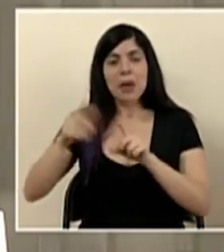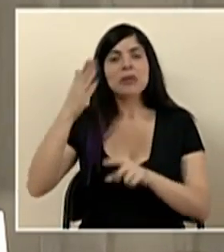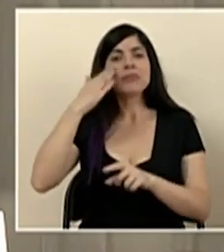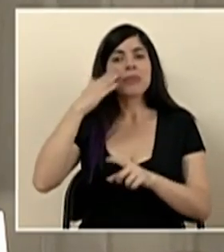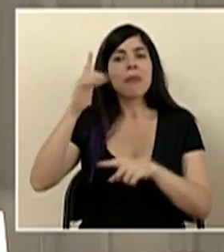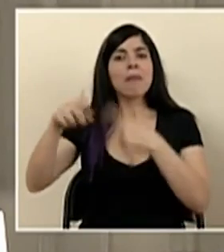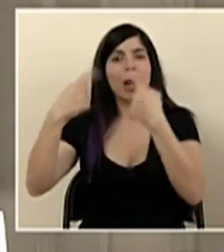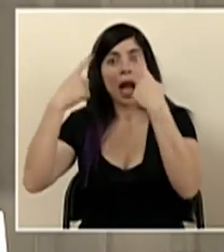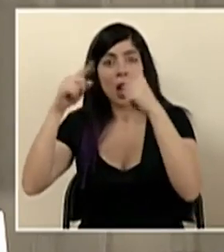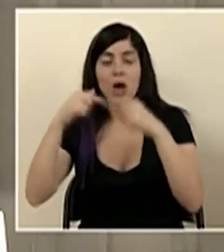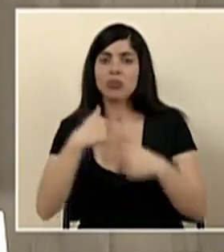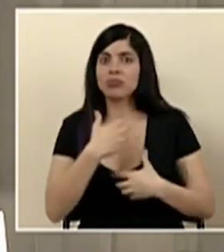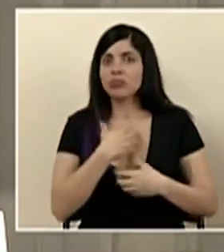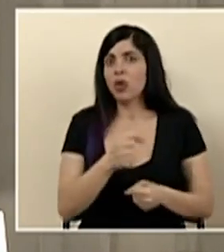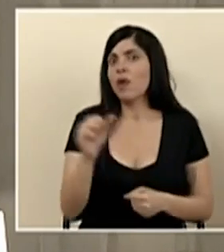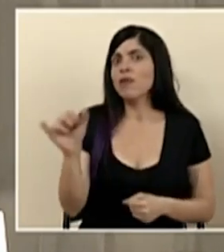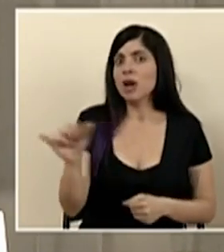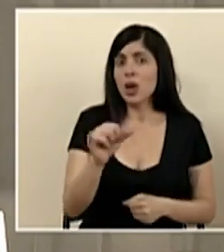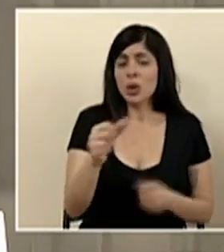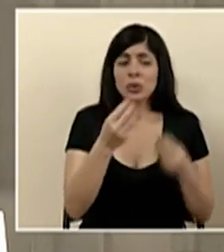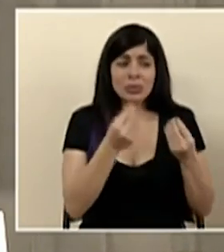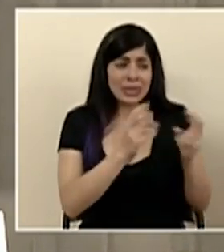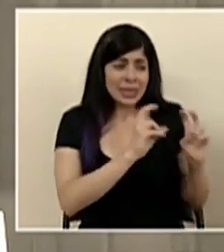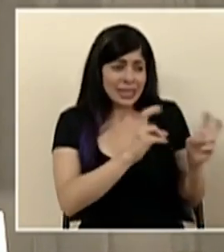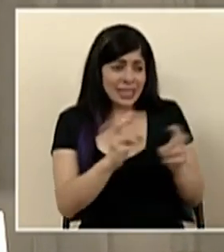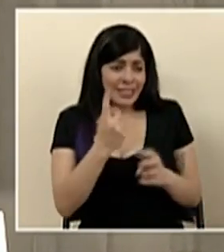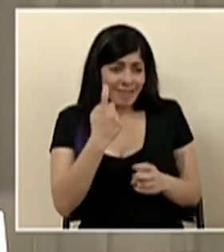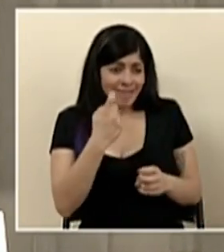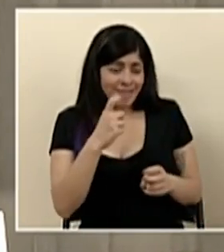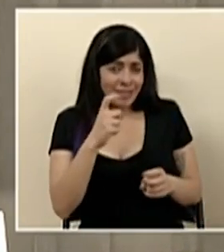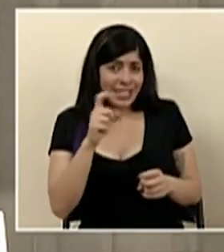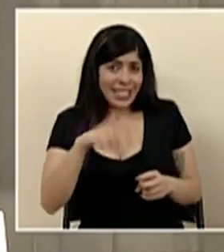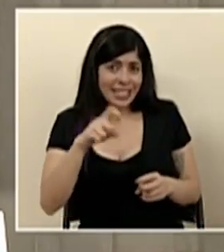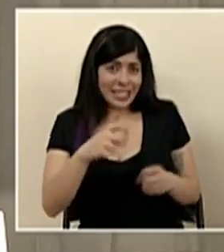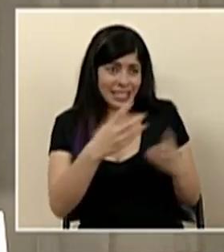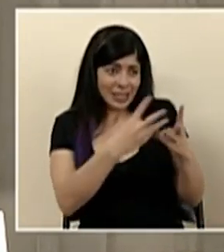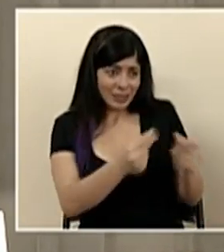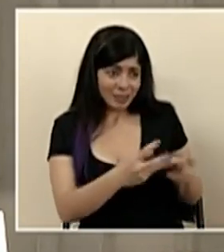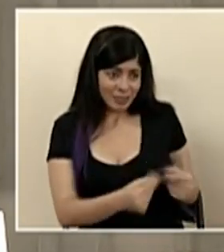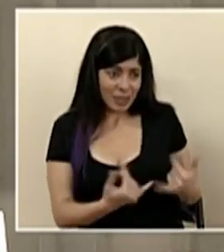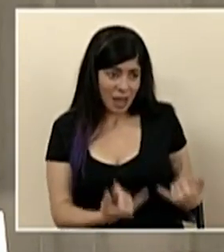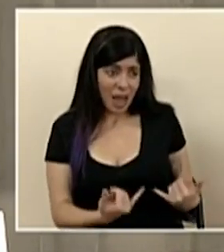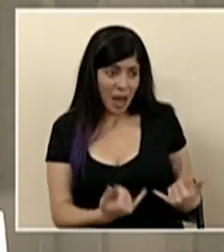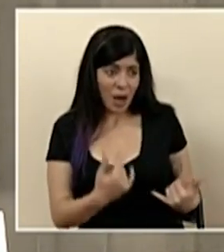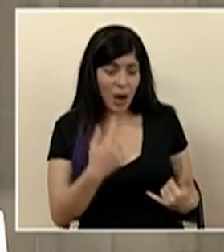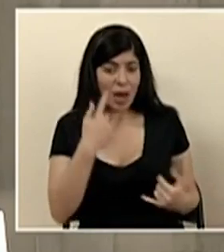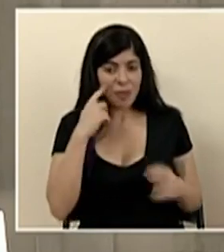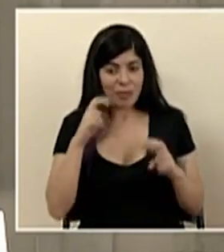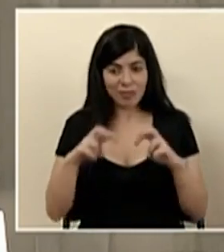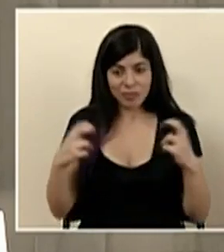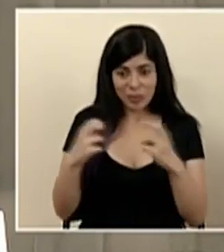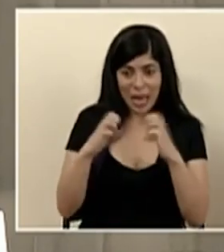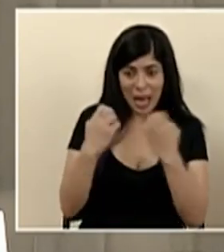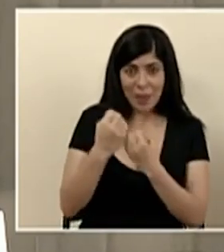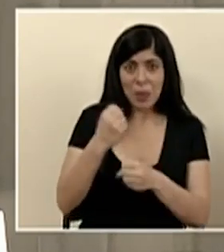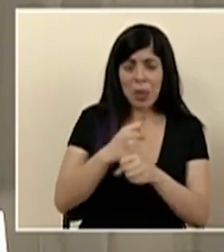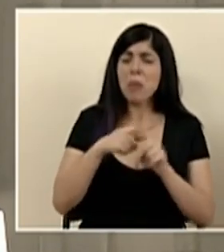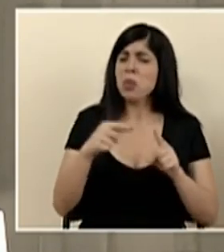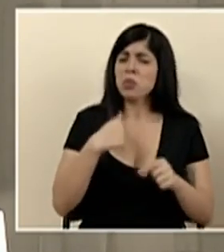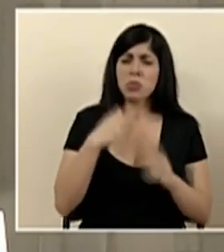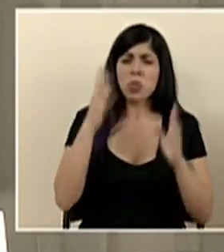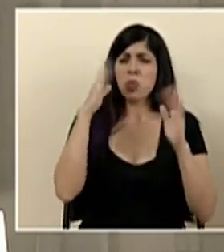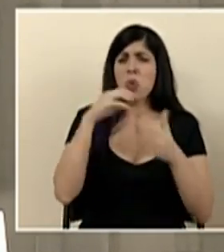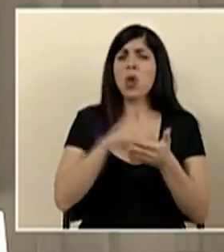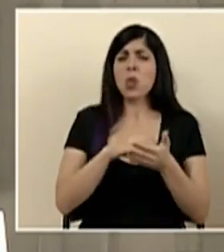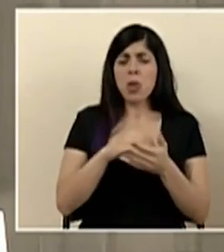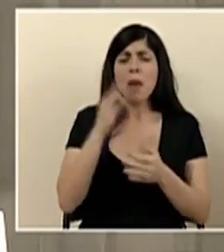llegar ahí yo tengo la misma confianza hay muchos temas que tenemos que resolver ahora frente a esta nueva realidad en la mesa de trabajo pero no duden que lo vamos a